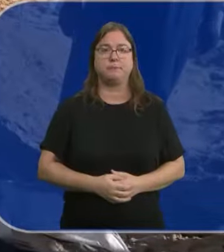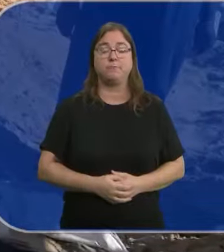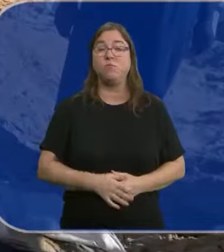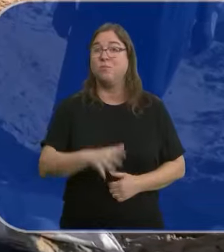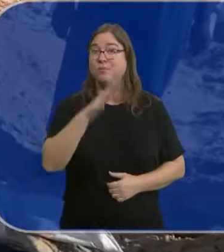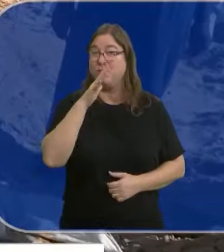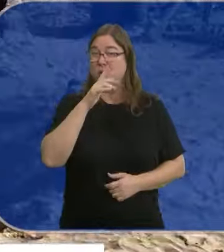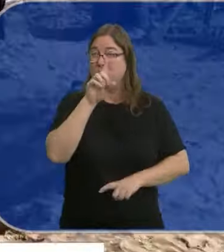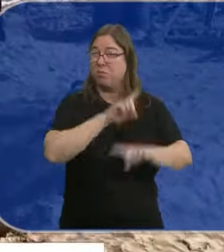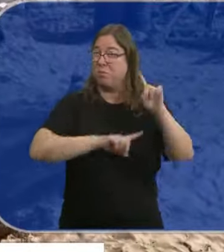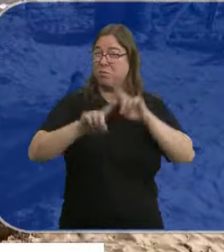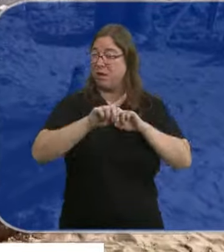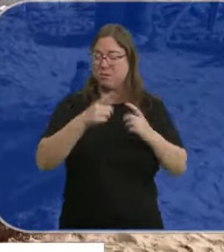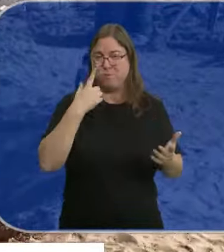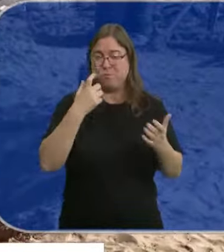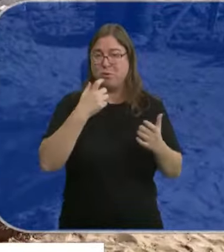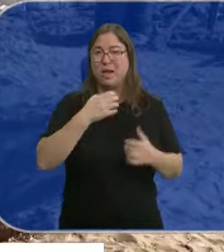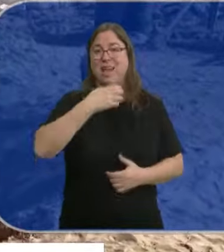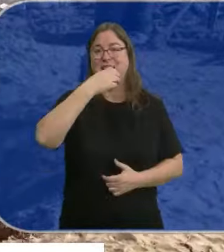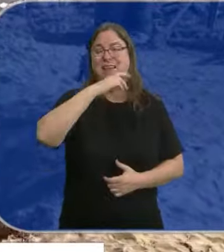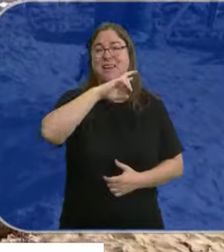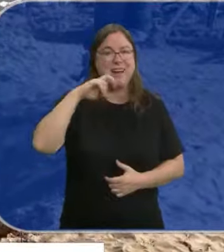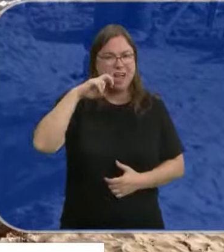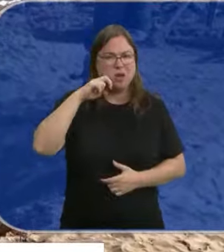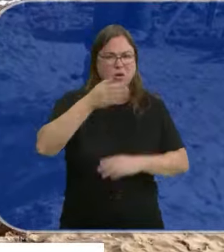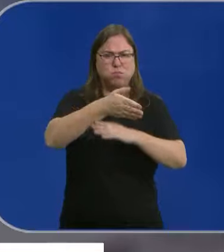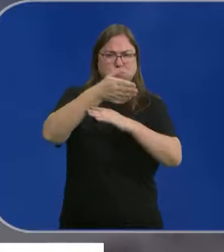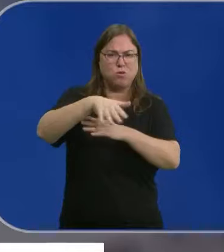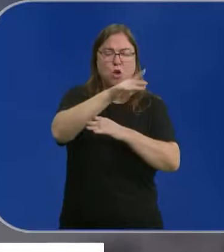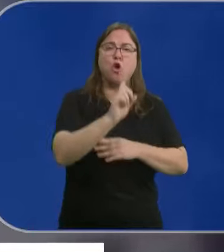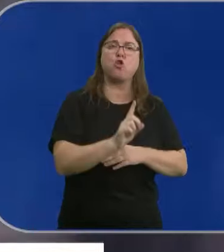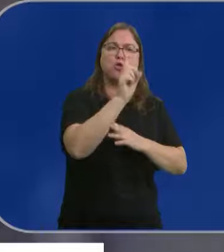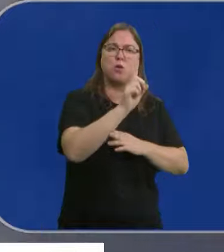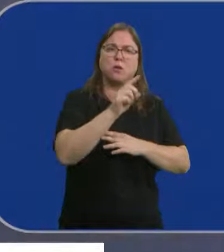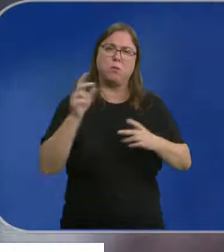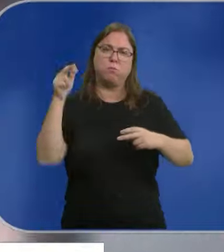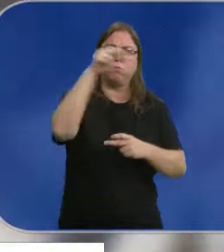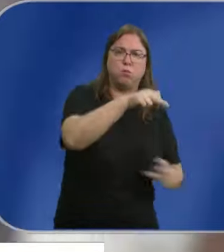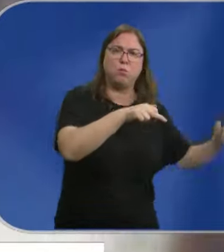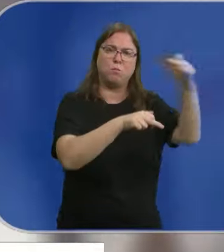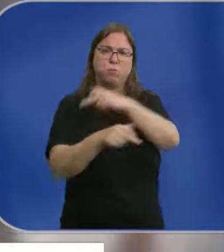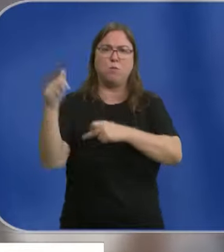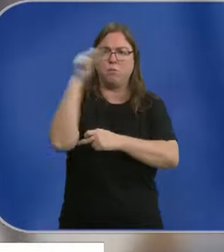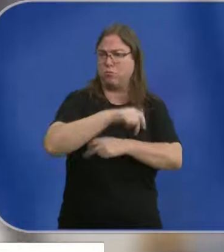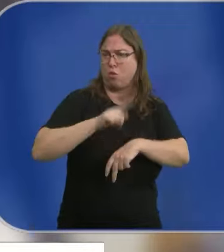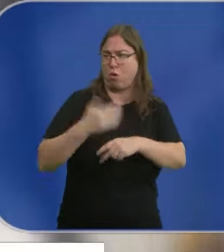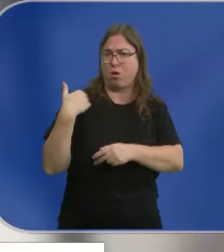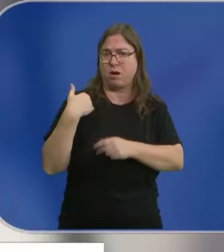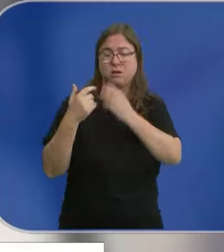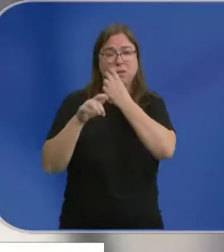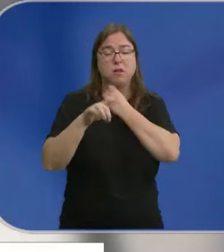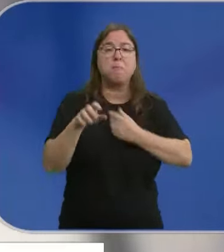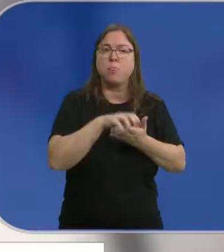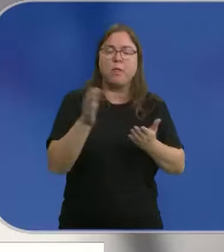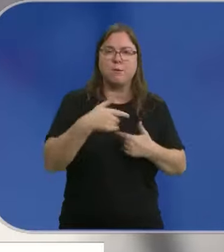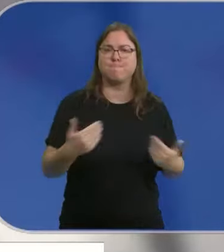Porque la escalada del conflicto es latente. Israel centra ahora sus ataques en el frente norte con bombardeos cruzados con Hezbollah en las últimas horas. Estos